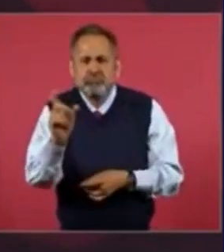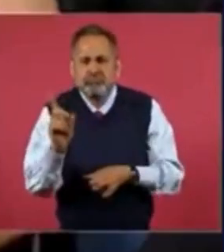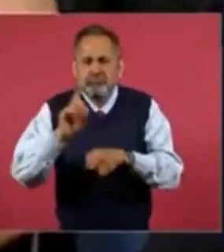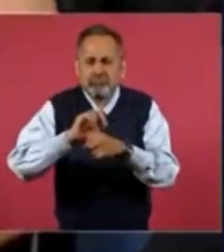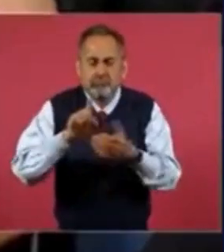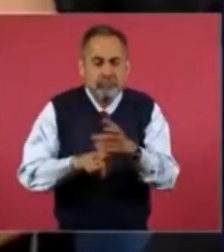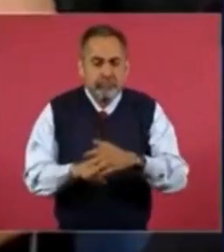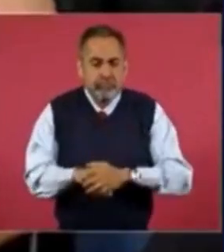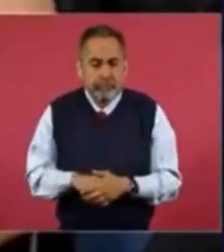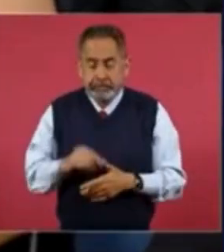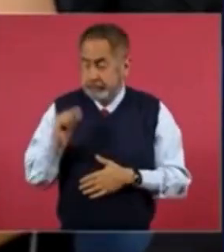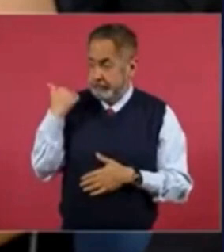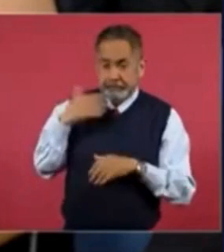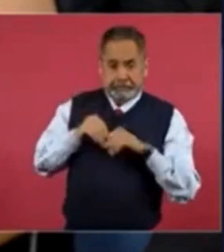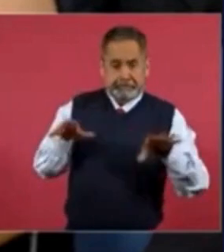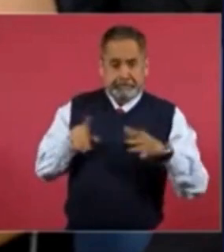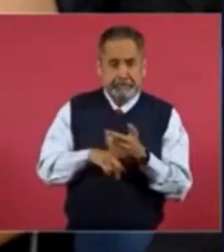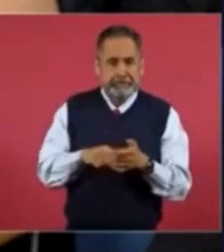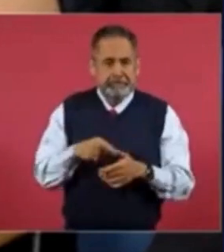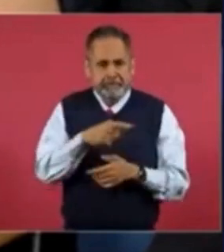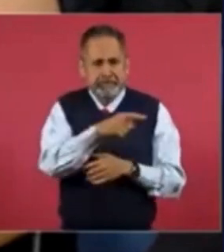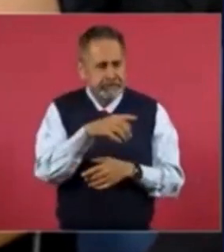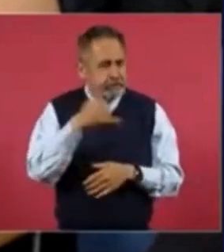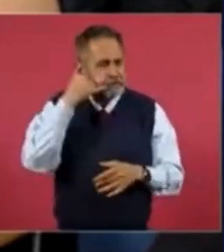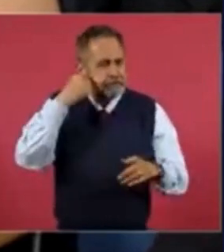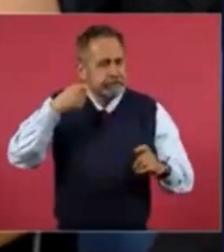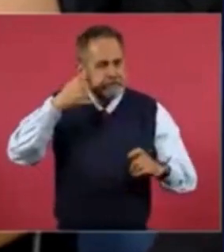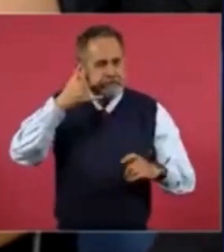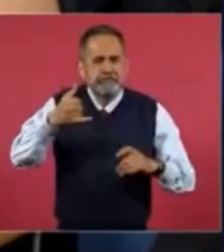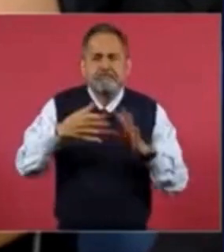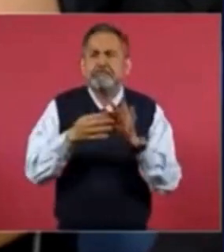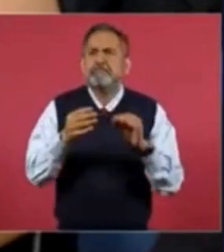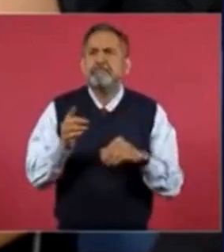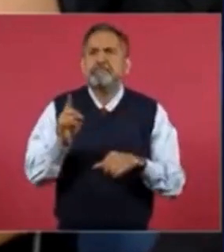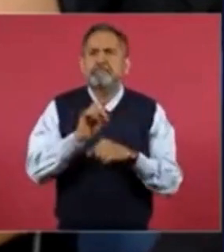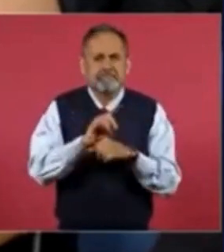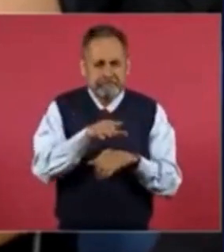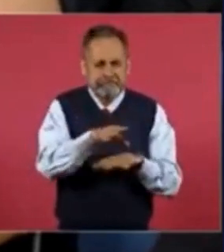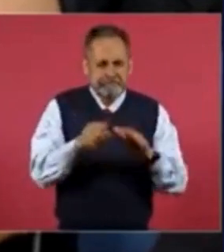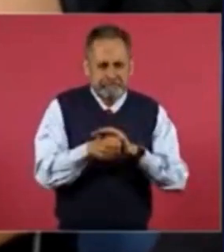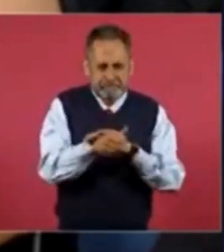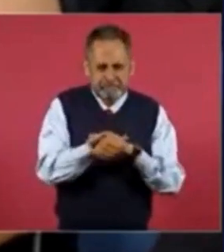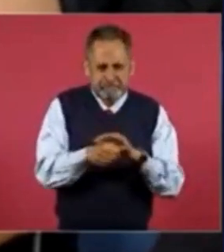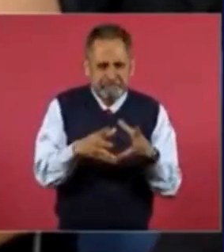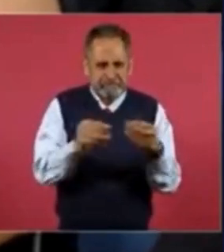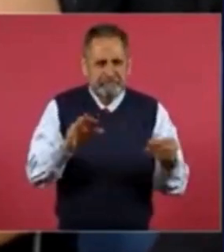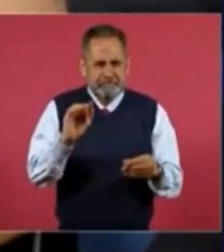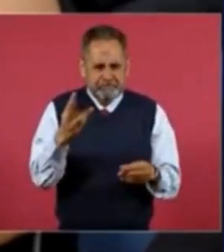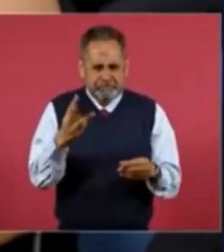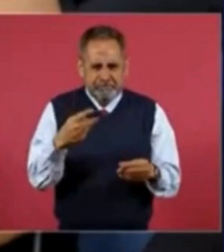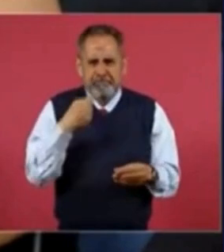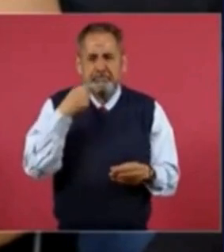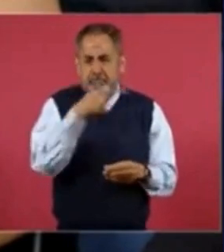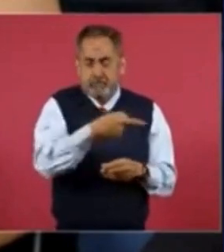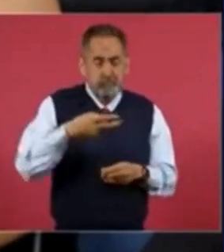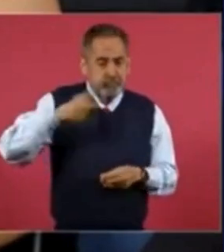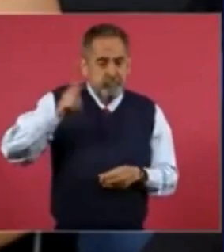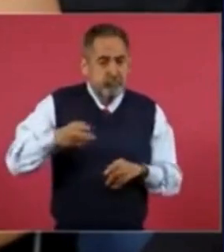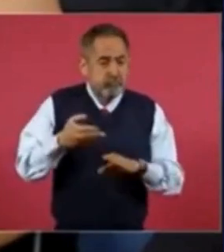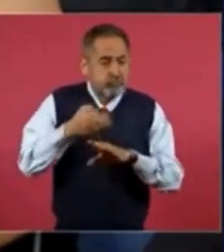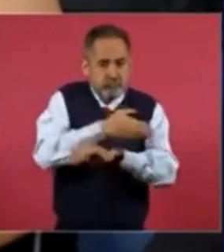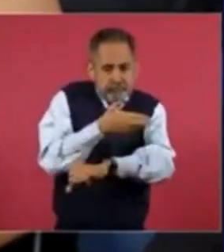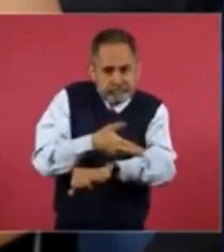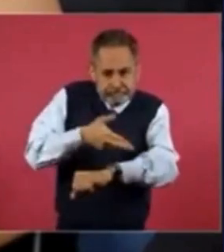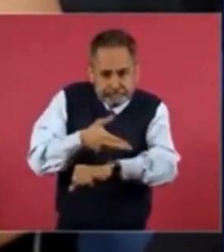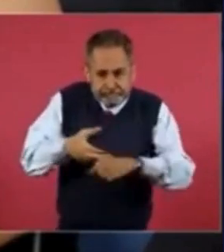interés público. Uno de los puntos destacados fue la aclaración sobre las diferencias con Ken Salazar. Embajador de